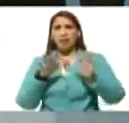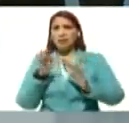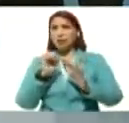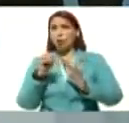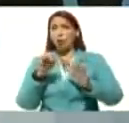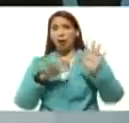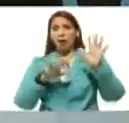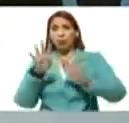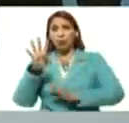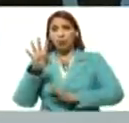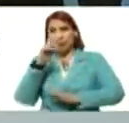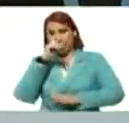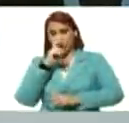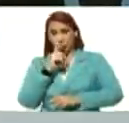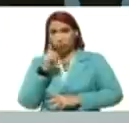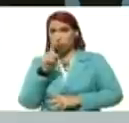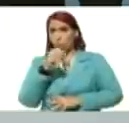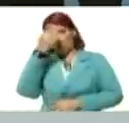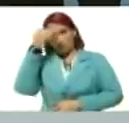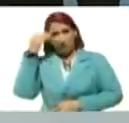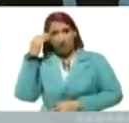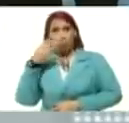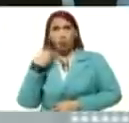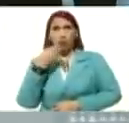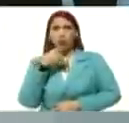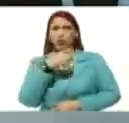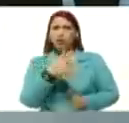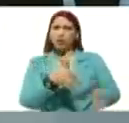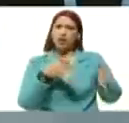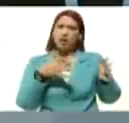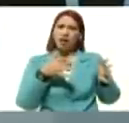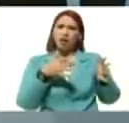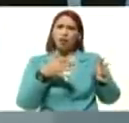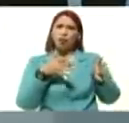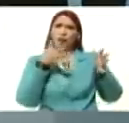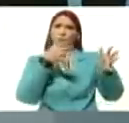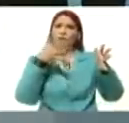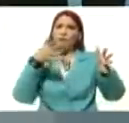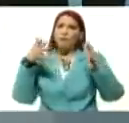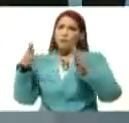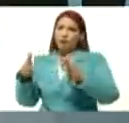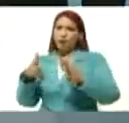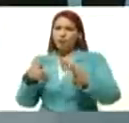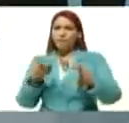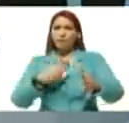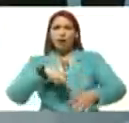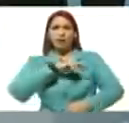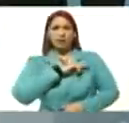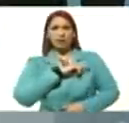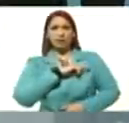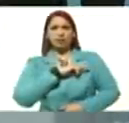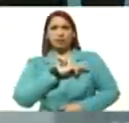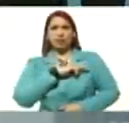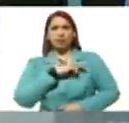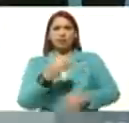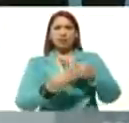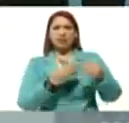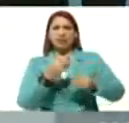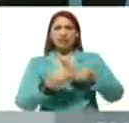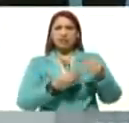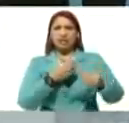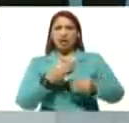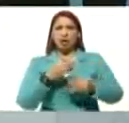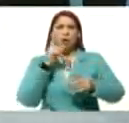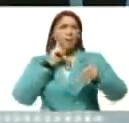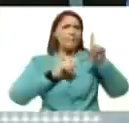juventud, que ellos ganaron con una oferta falsa, levantaron una ola, de mentiras, una ola